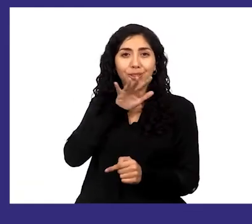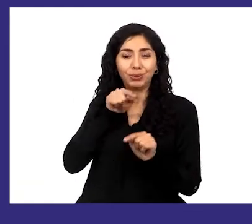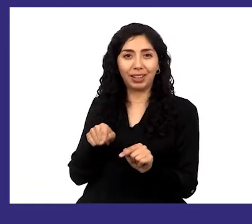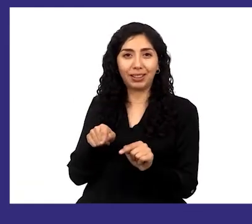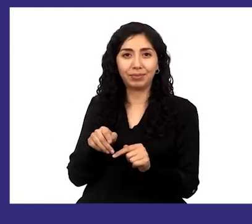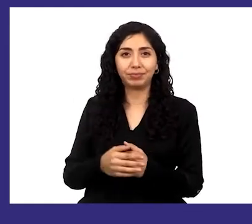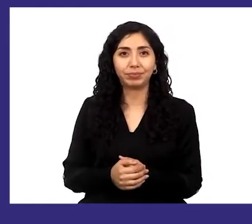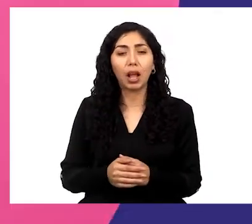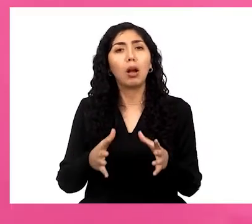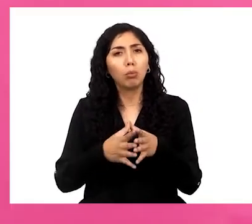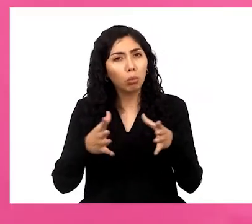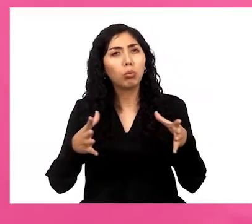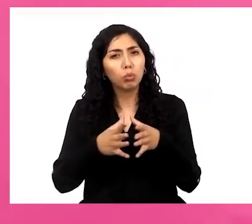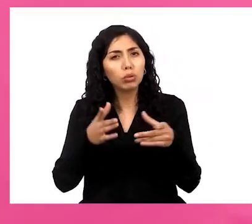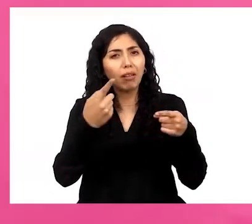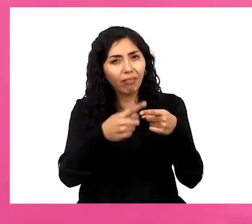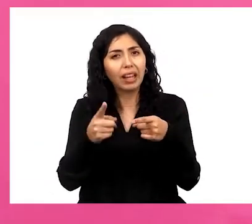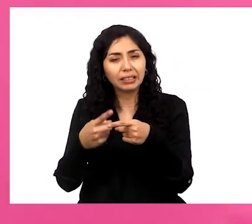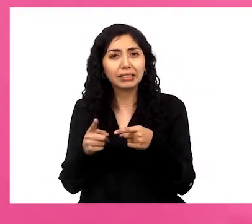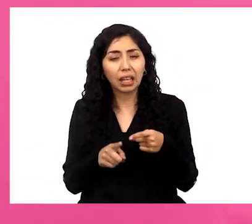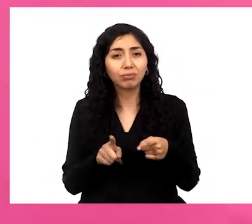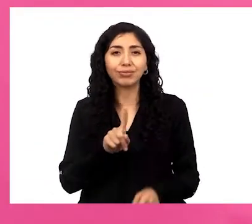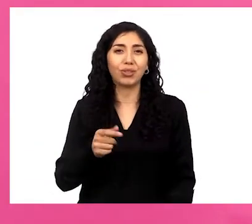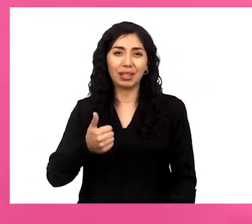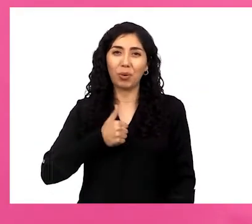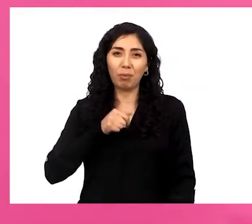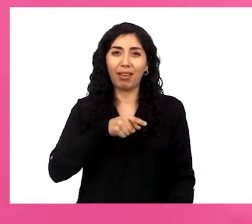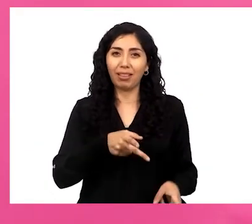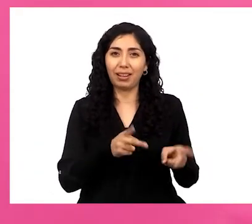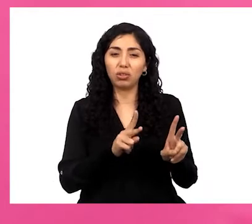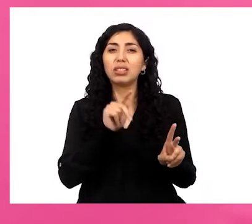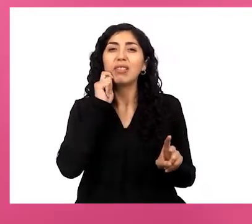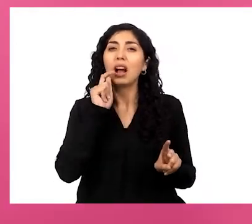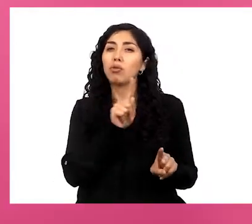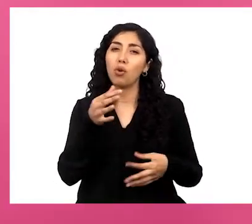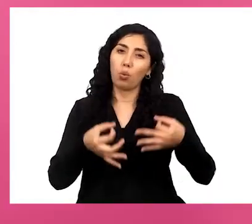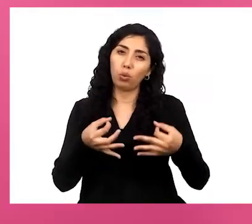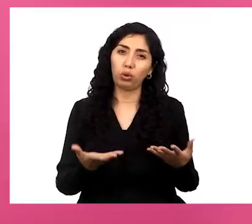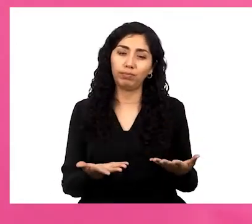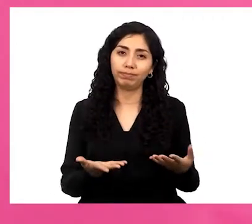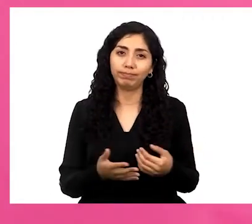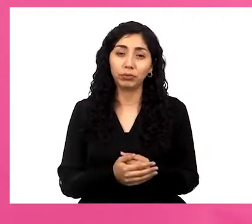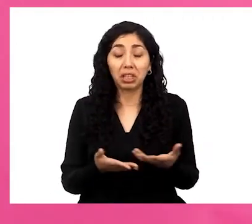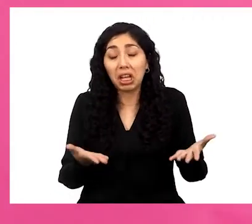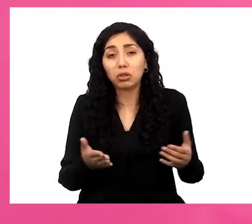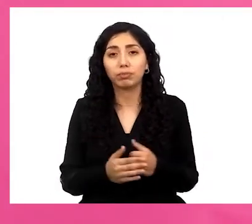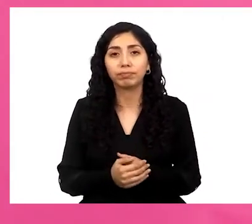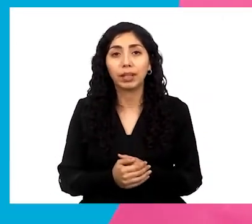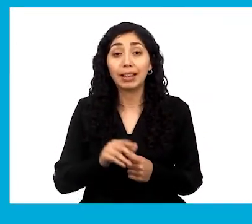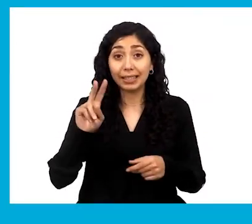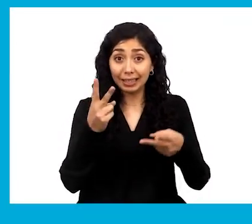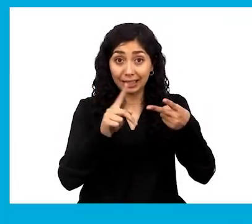proteja y beneficie. Que muchas veces, no sé, cumple ese derecho, que es injusto. No sé,